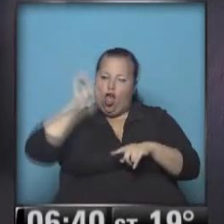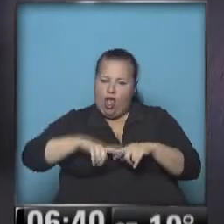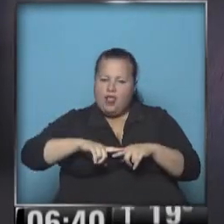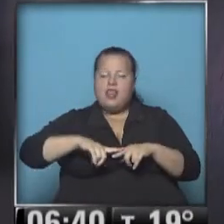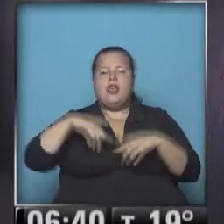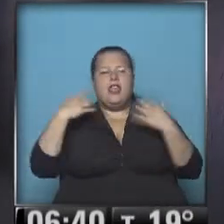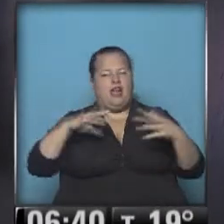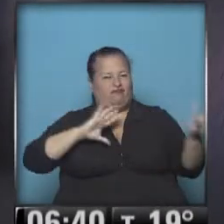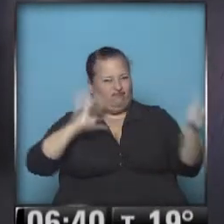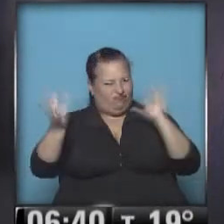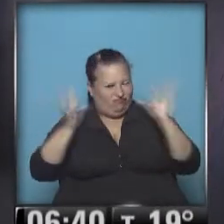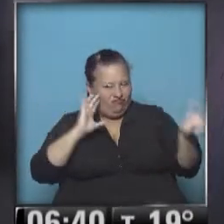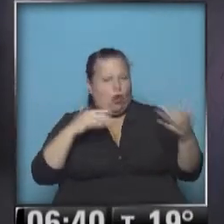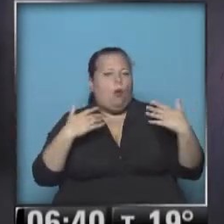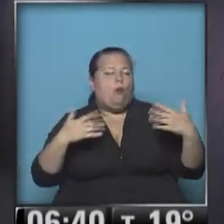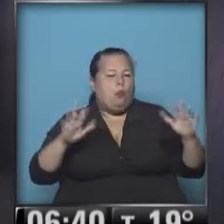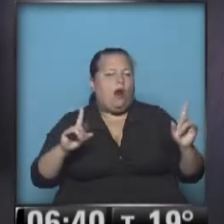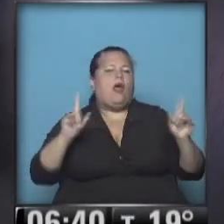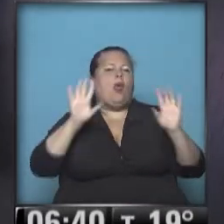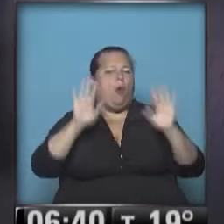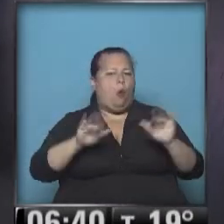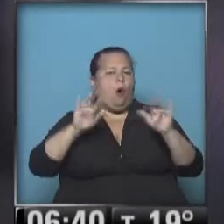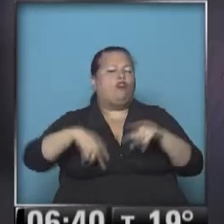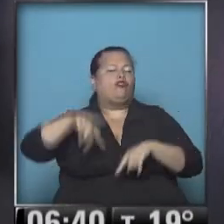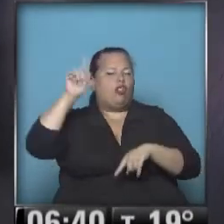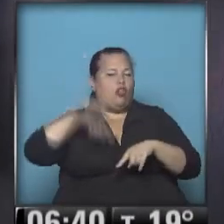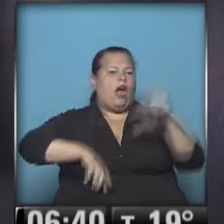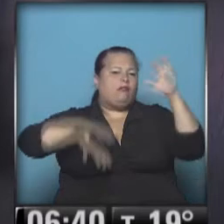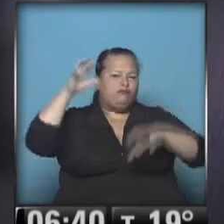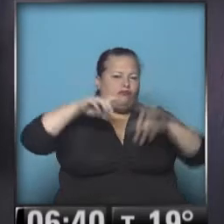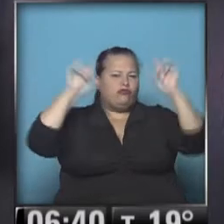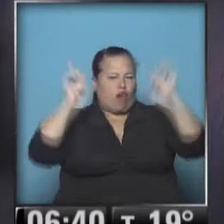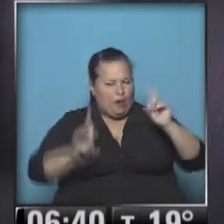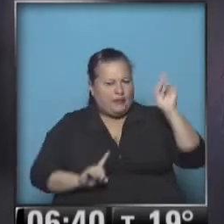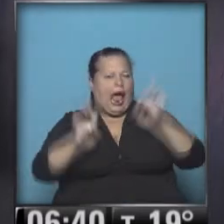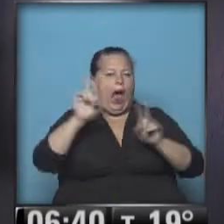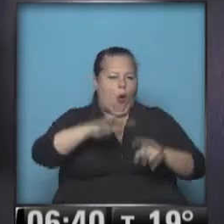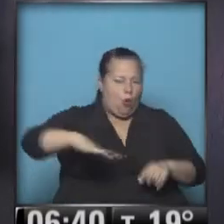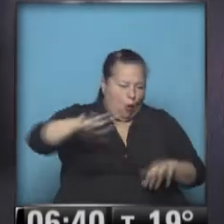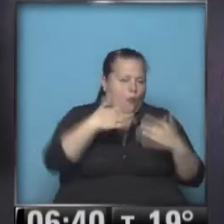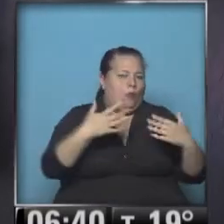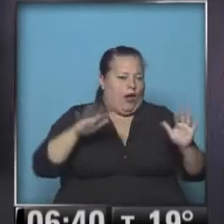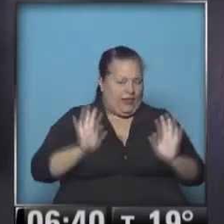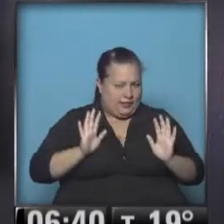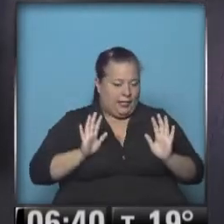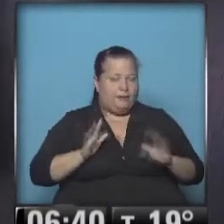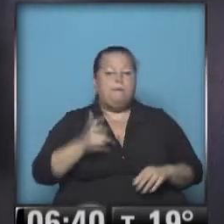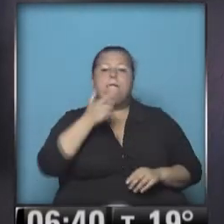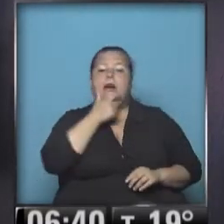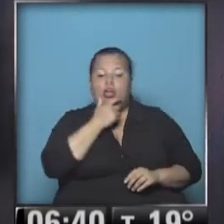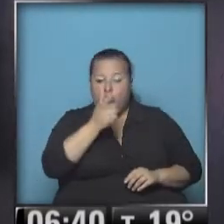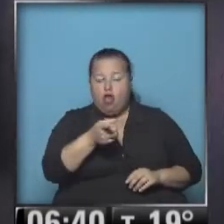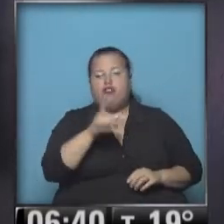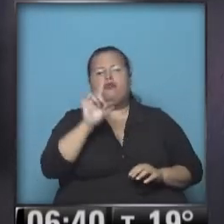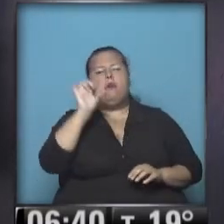altamente inestable. Es probable que se repita alguna que otra tormenta aisladita por ahí. Mendoza,